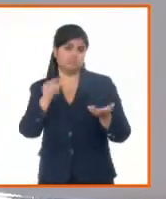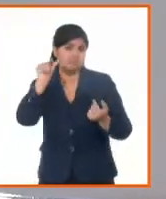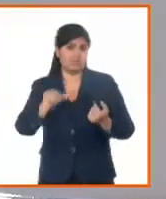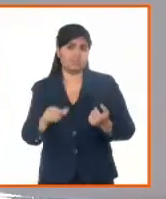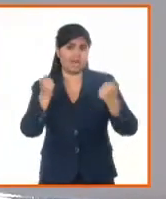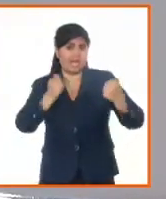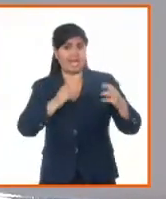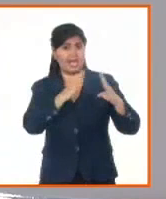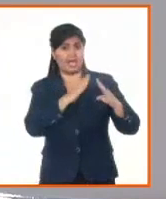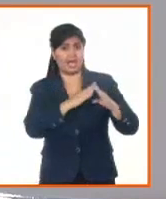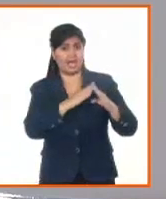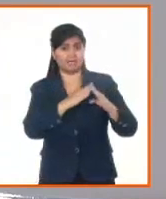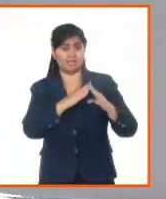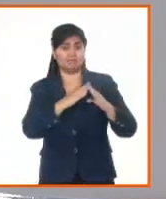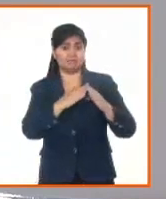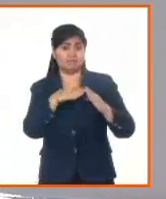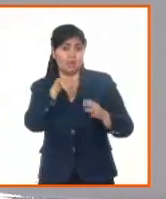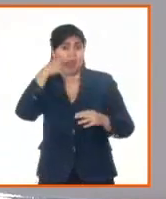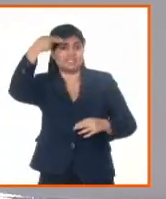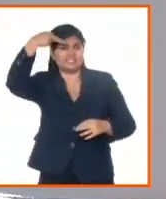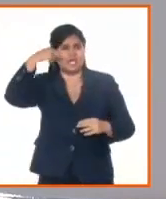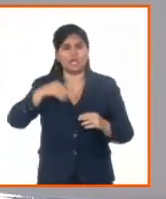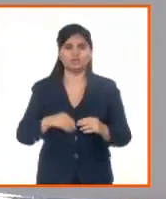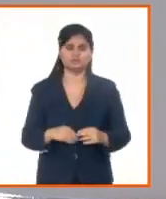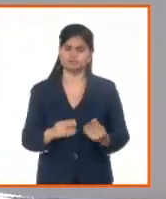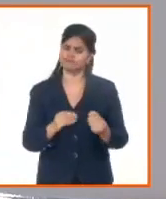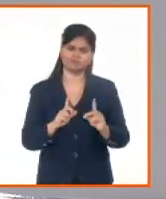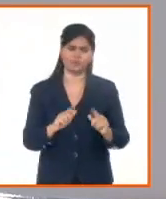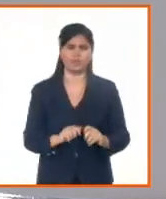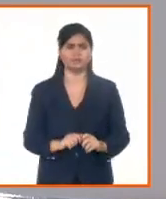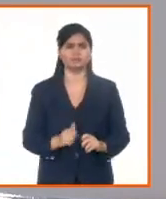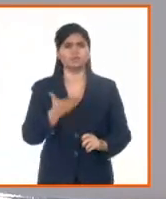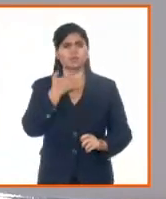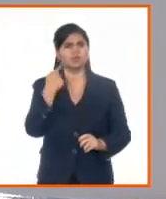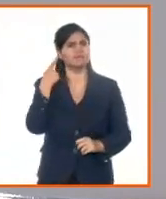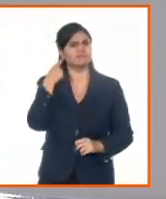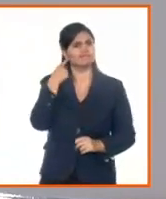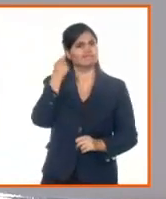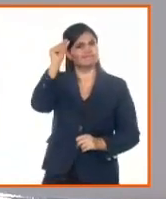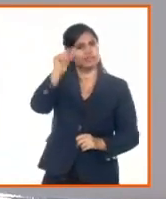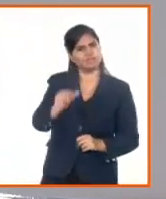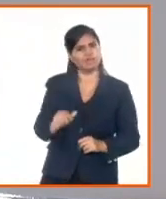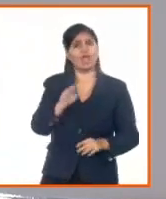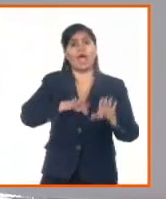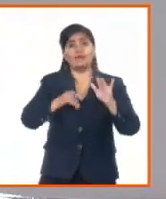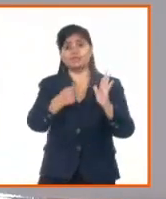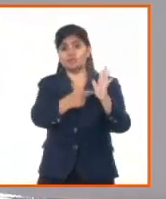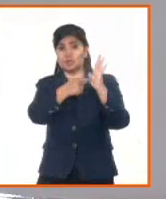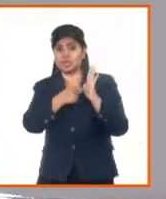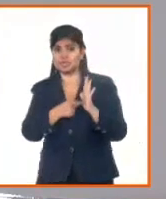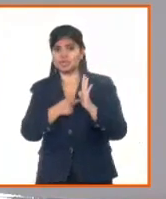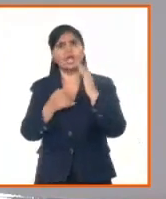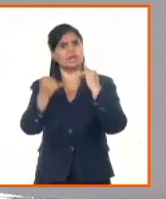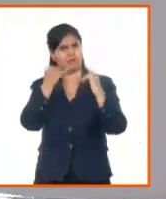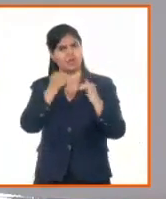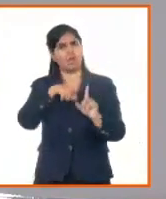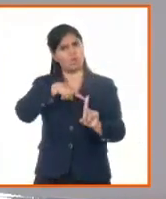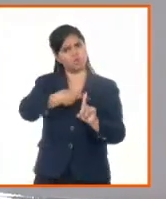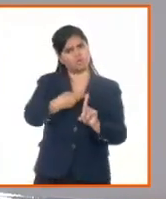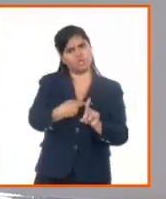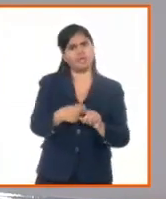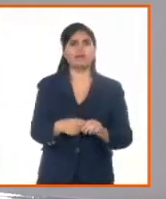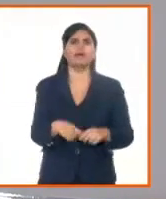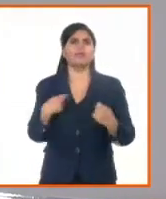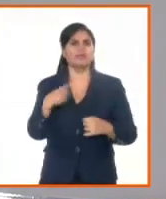enrumba de qué debemos mejorar. Nosotros escuchamos mucho a las personas. Las personas a veces te hacen sugerencias interesantes y hay que